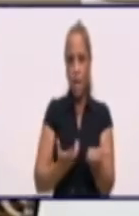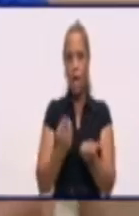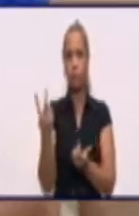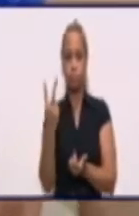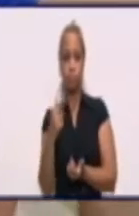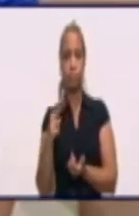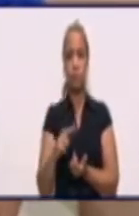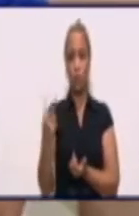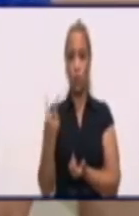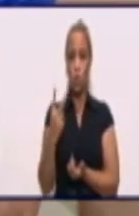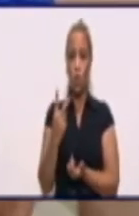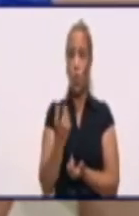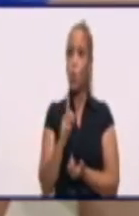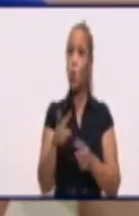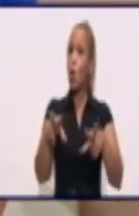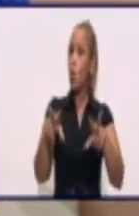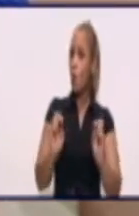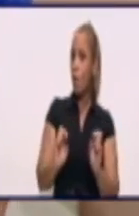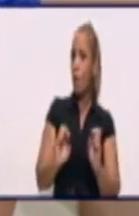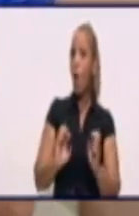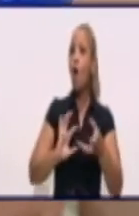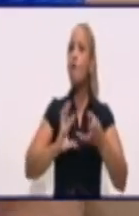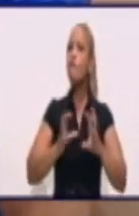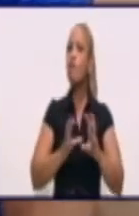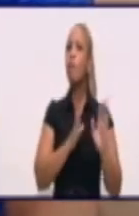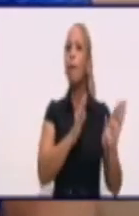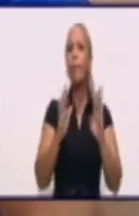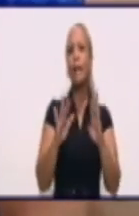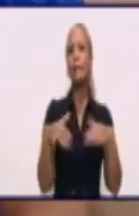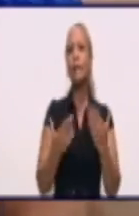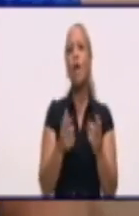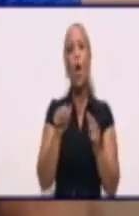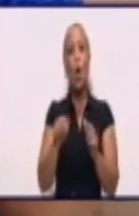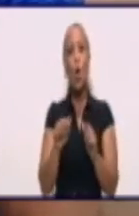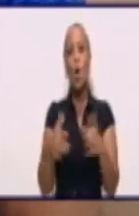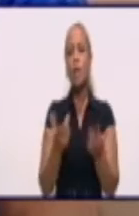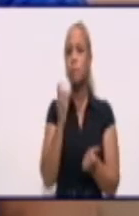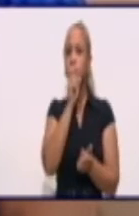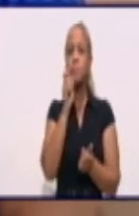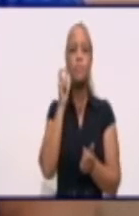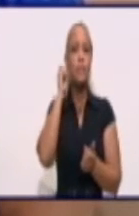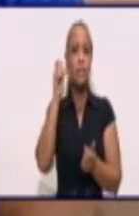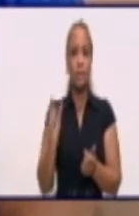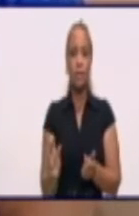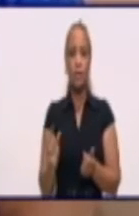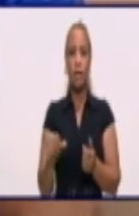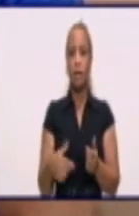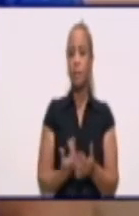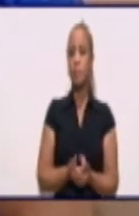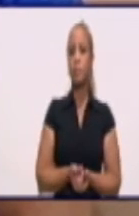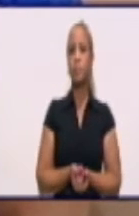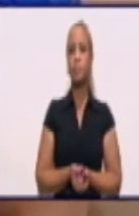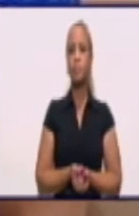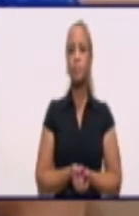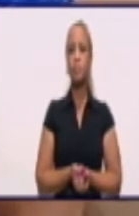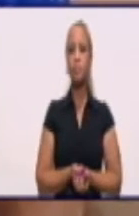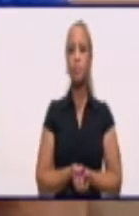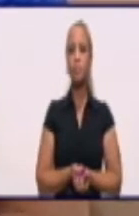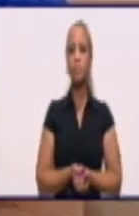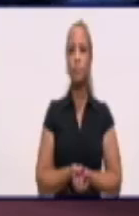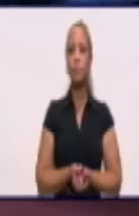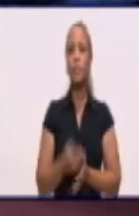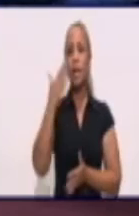no es nuevo tampoco, forma parte de la casa, lo que pasa es que hoy no pudo estar con nosotros Balpina Otero, a aprovecho para saludarla.